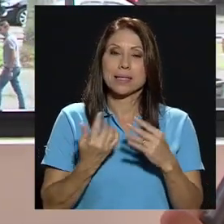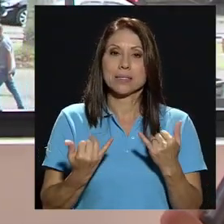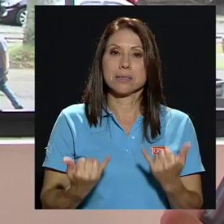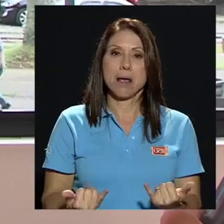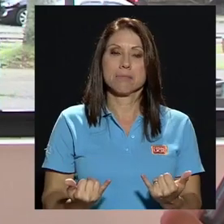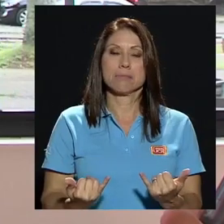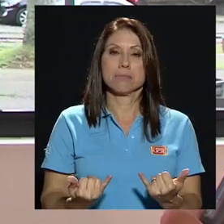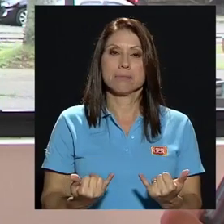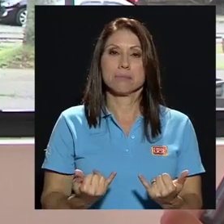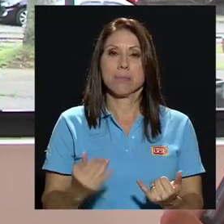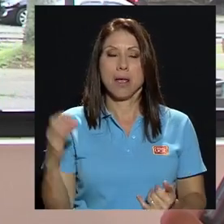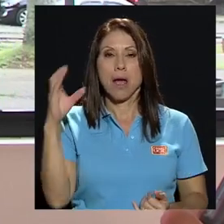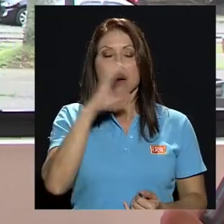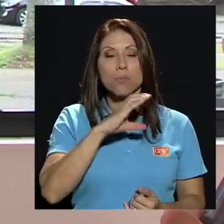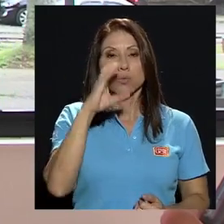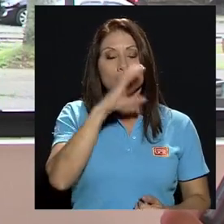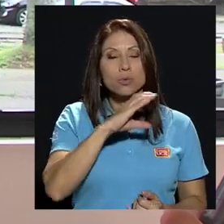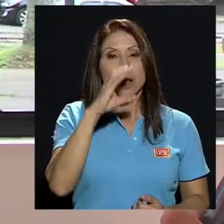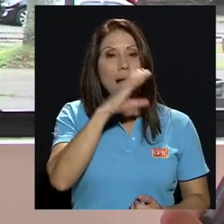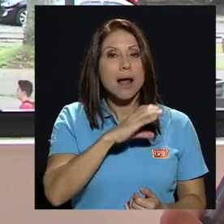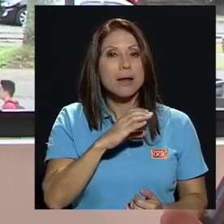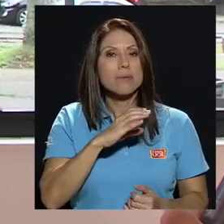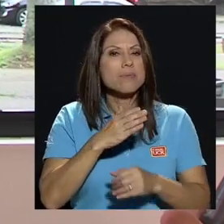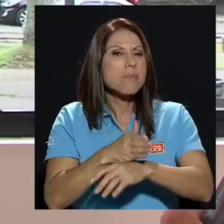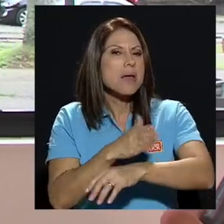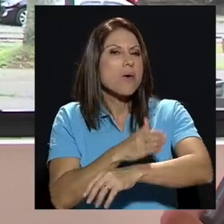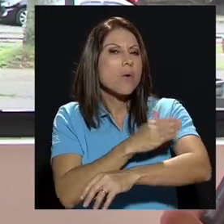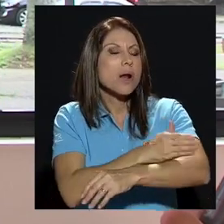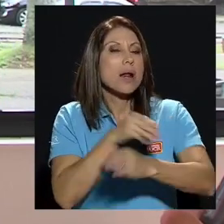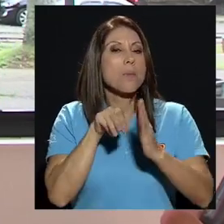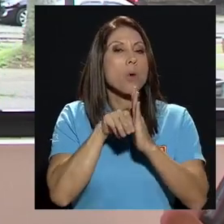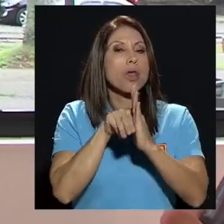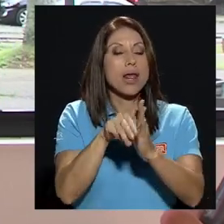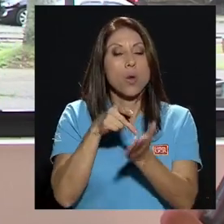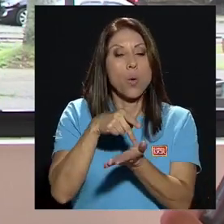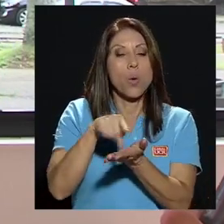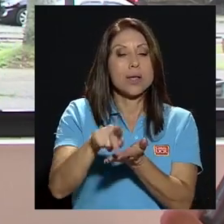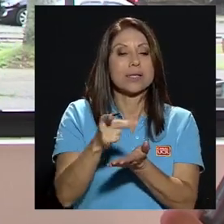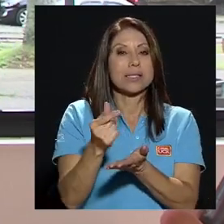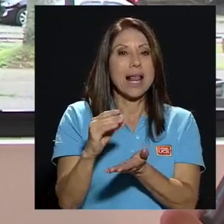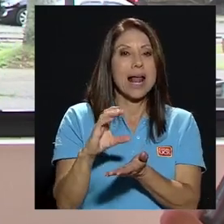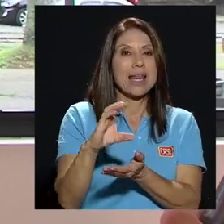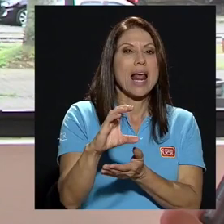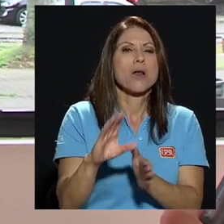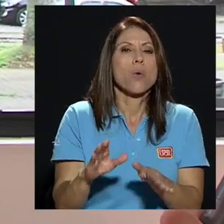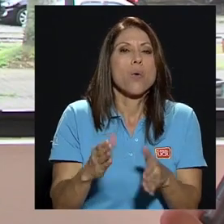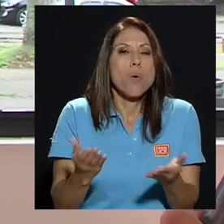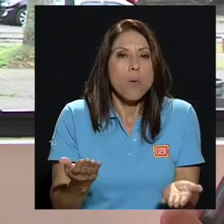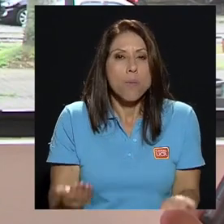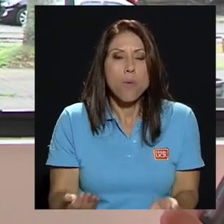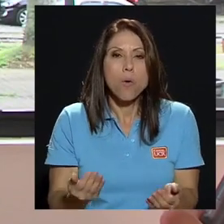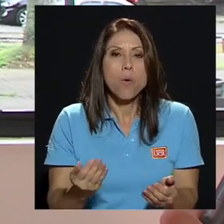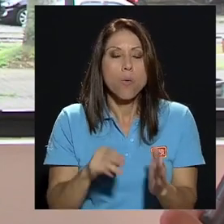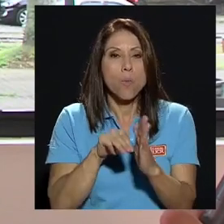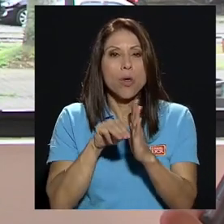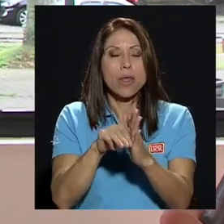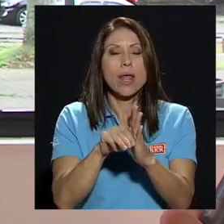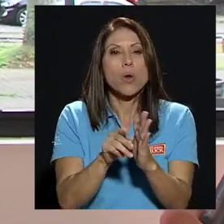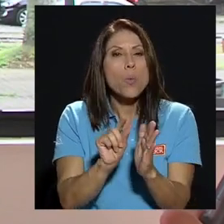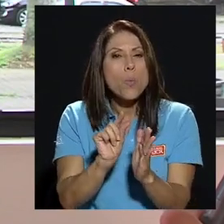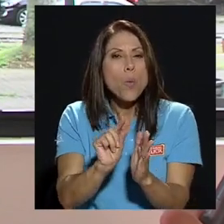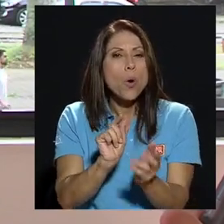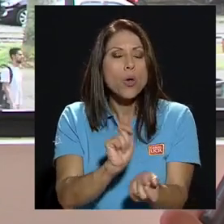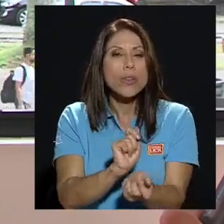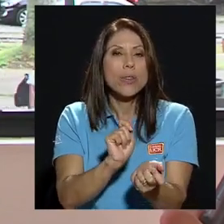ya a buscar cómo mejorar nuestro modelo salarial, cómo hacer un modelo un poco diferente en